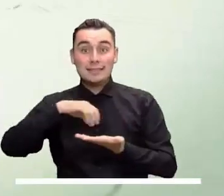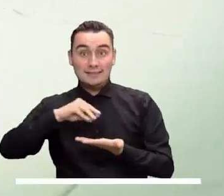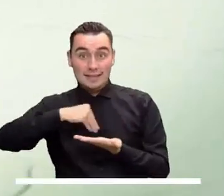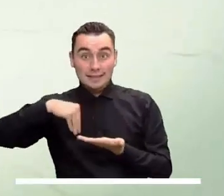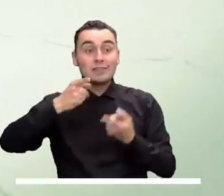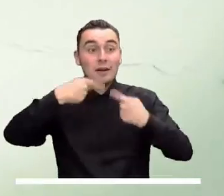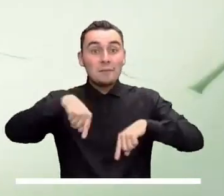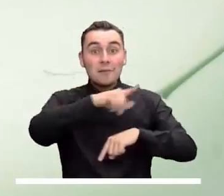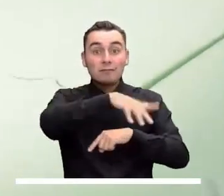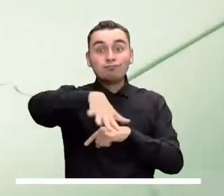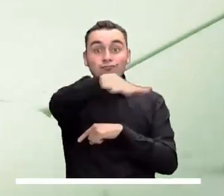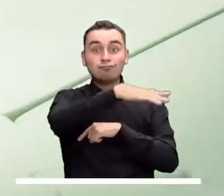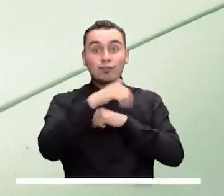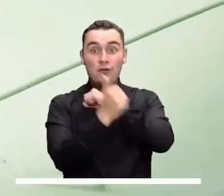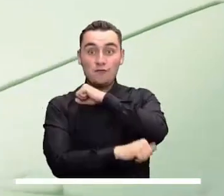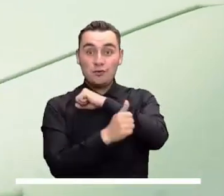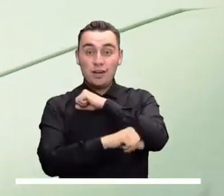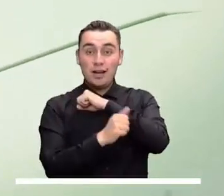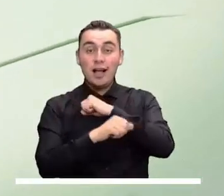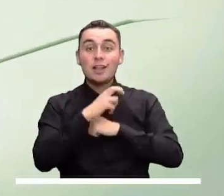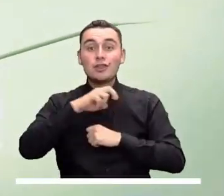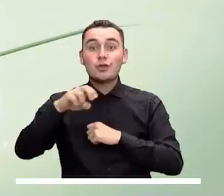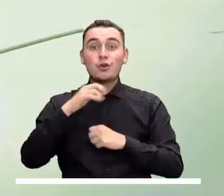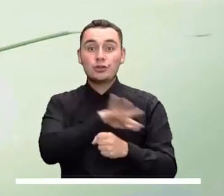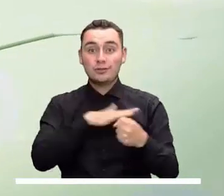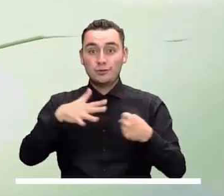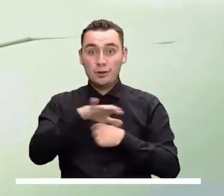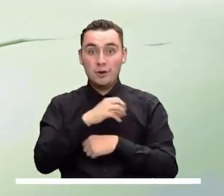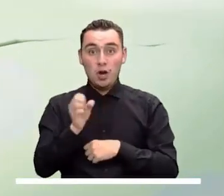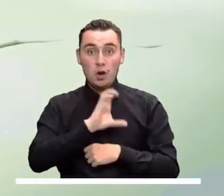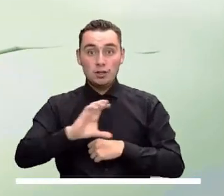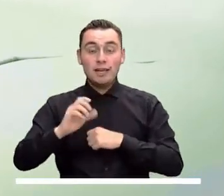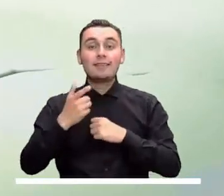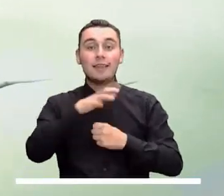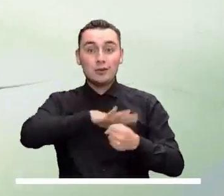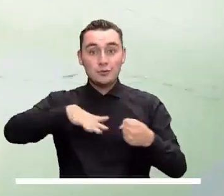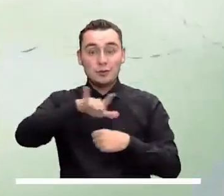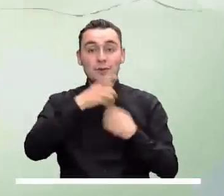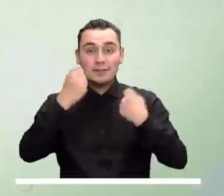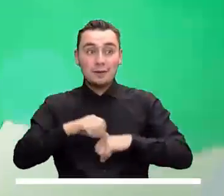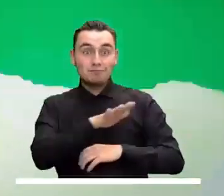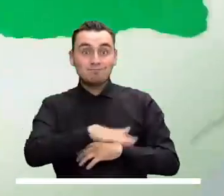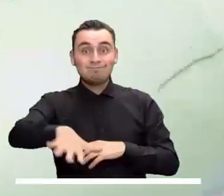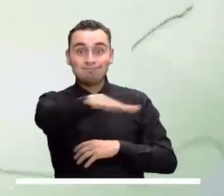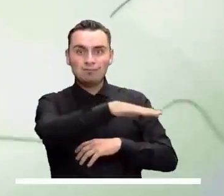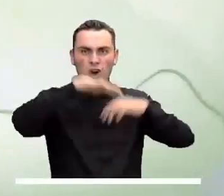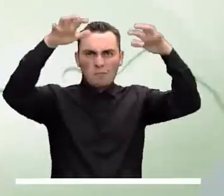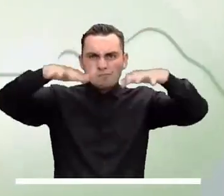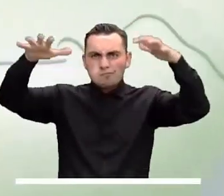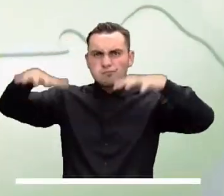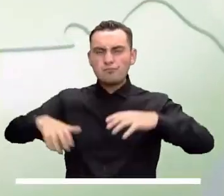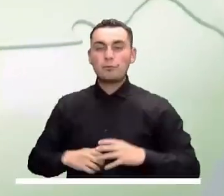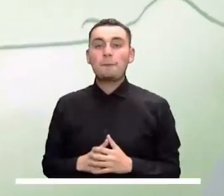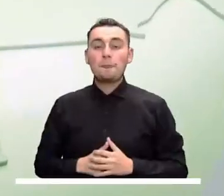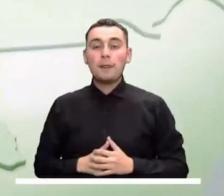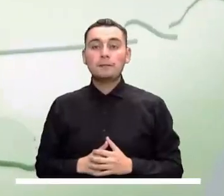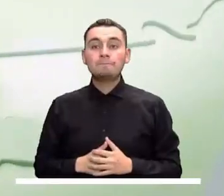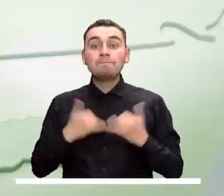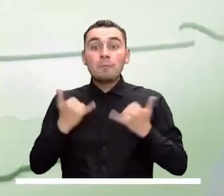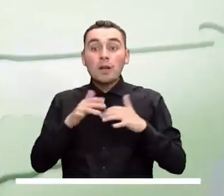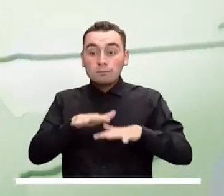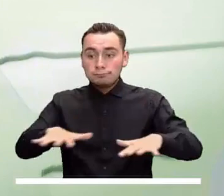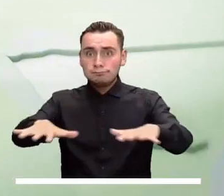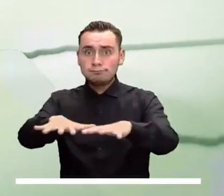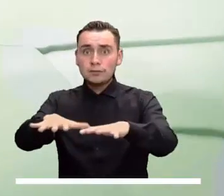Santanderes, Eje Capetero, Occidente y Norte de Boyacá, norte de Cundinamarca, Occidente de Cundinamarca y sur de Huila. Después de una mañana